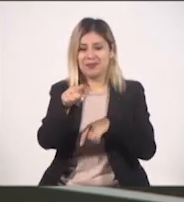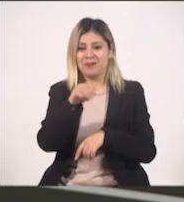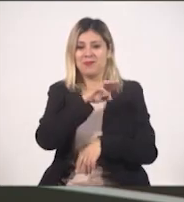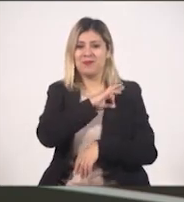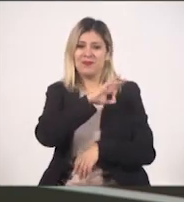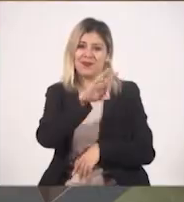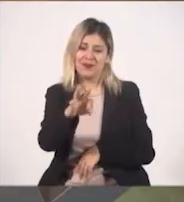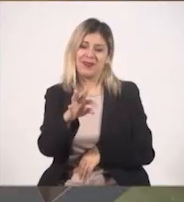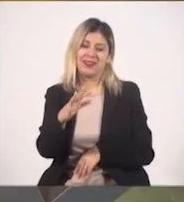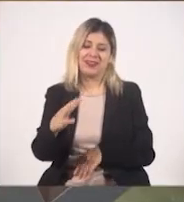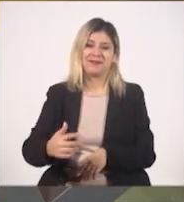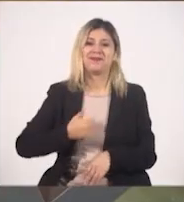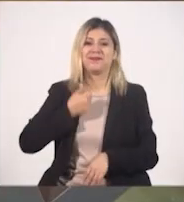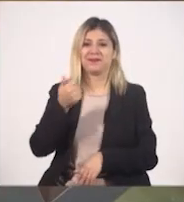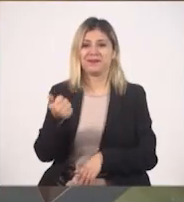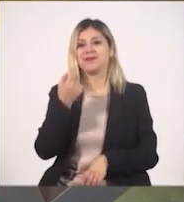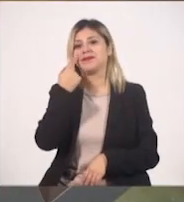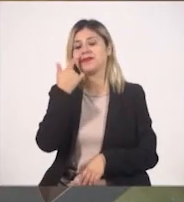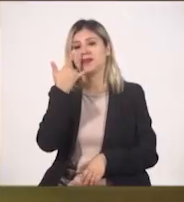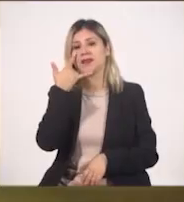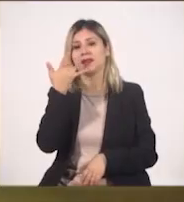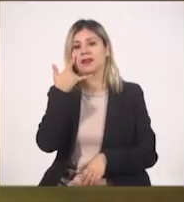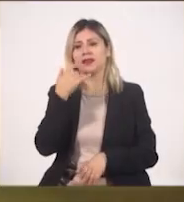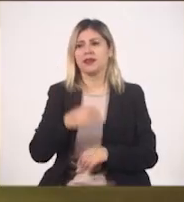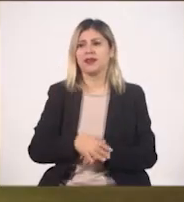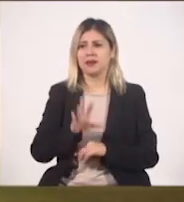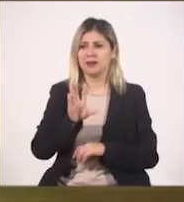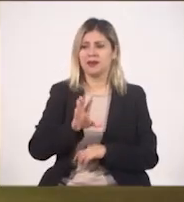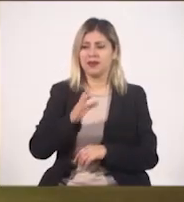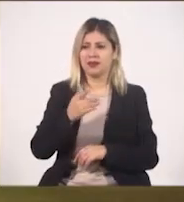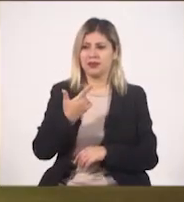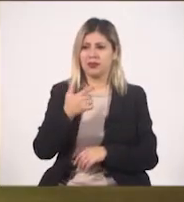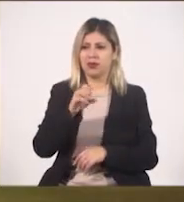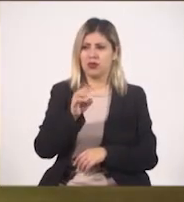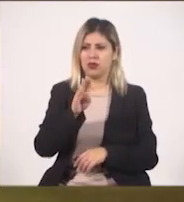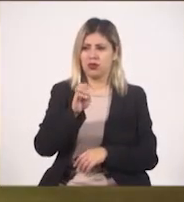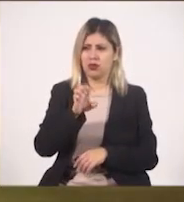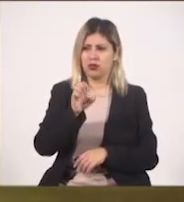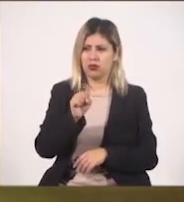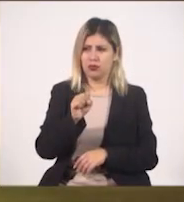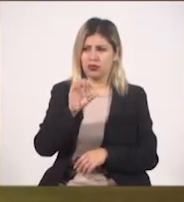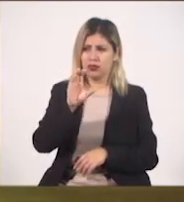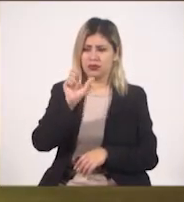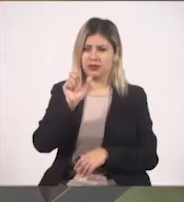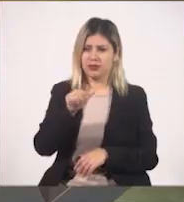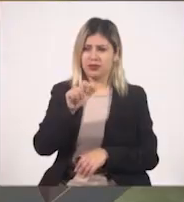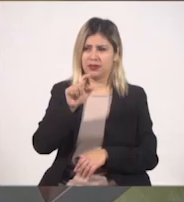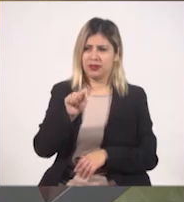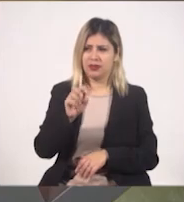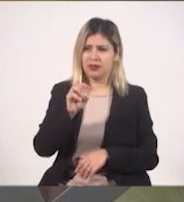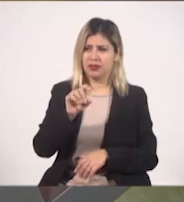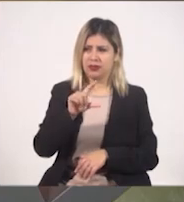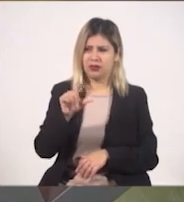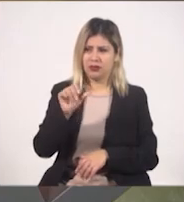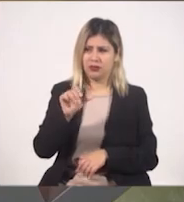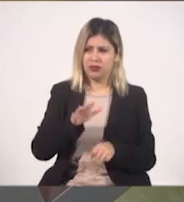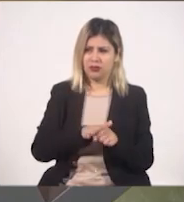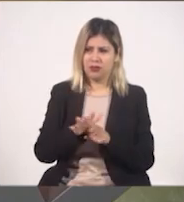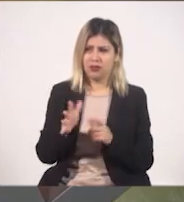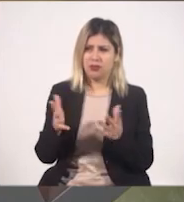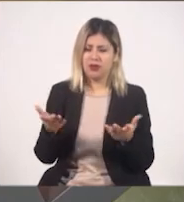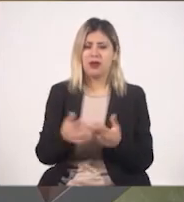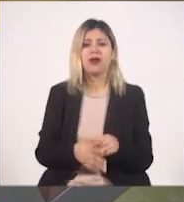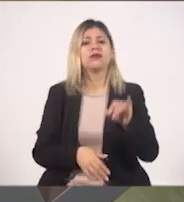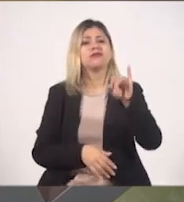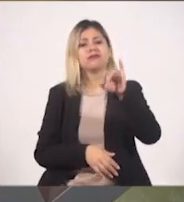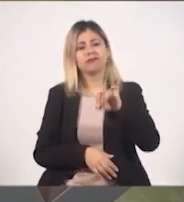momento. Es como si viéramos los globos de Cantoya, de ese estilo, ¿son los globos o cómo es este festival? Sí, es el